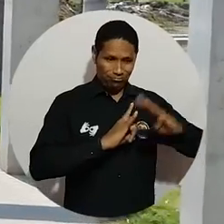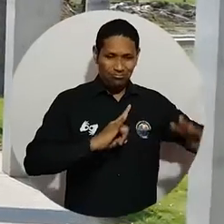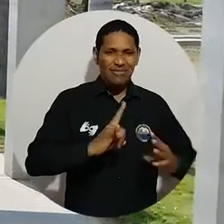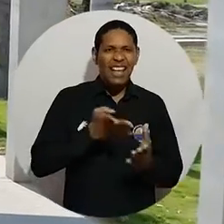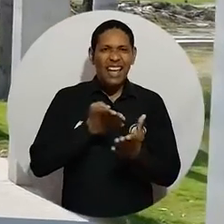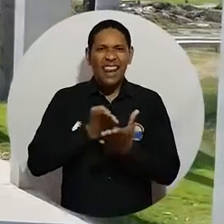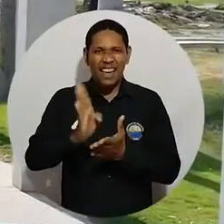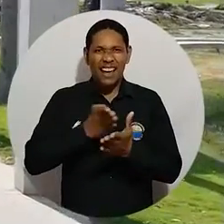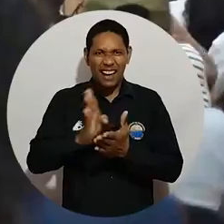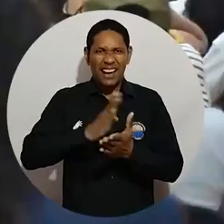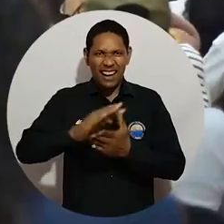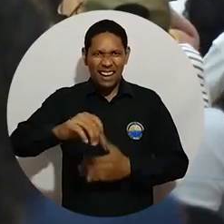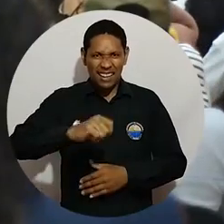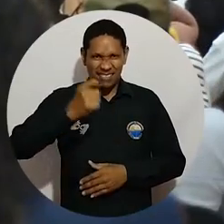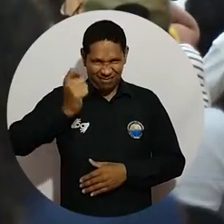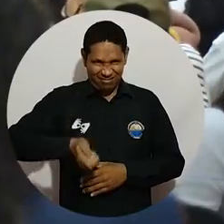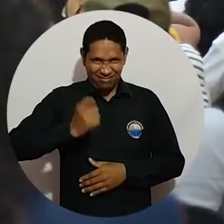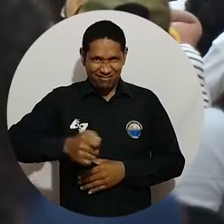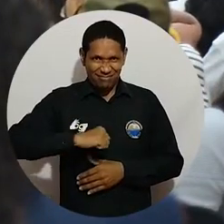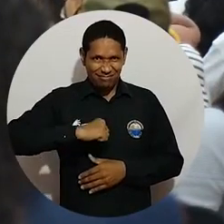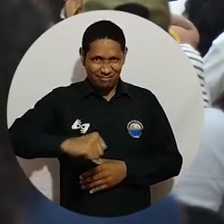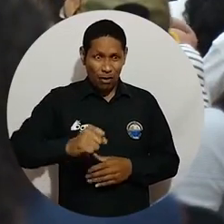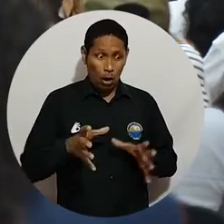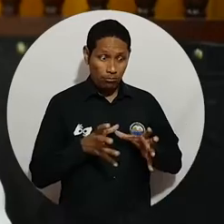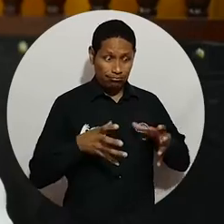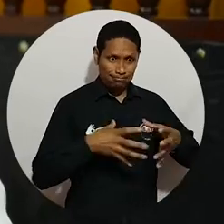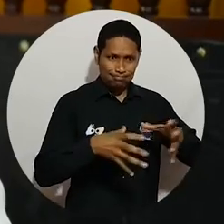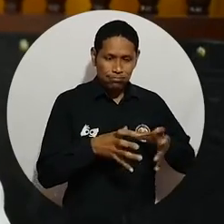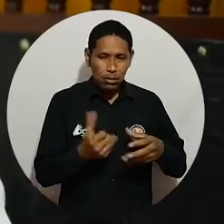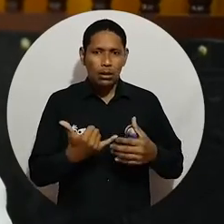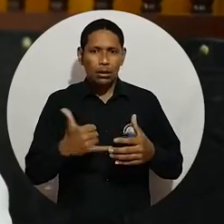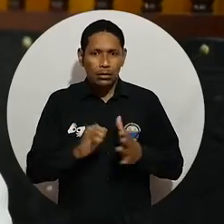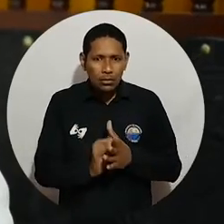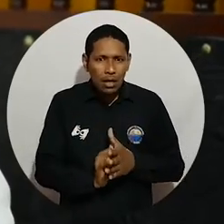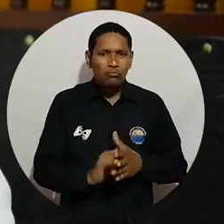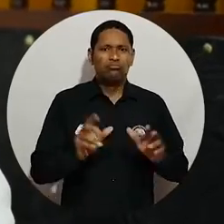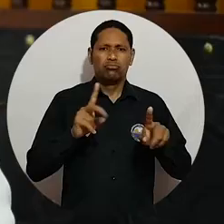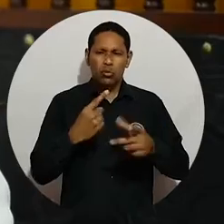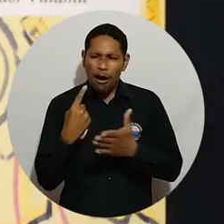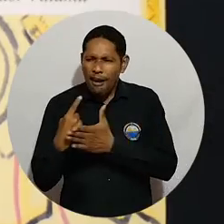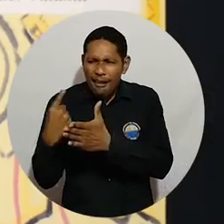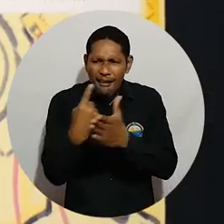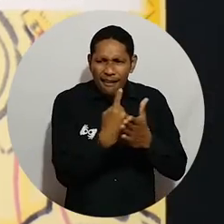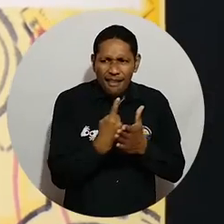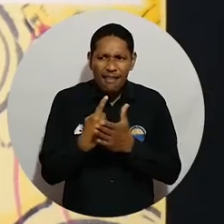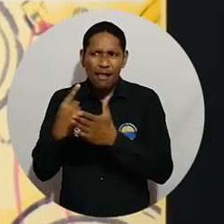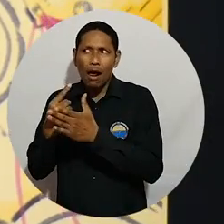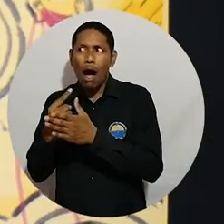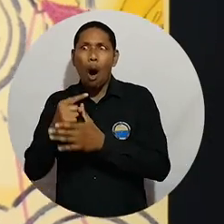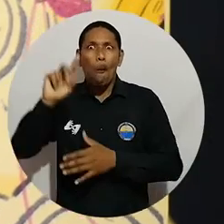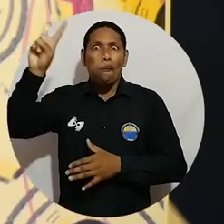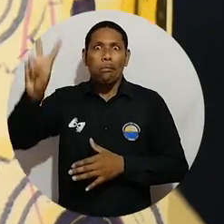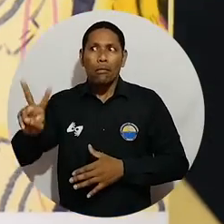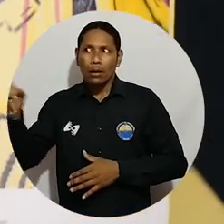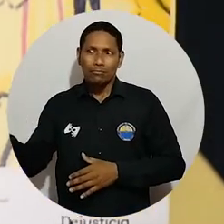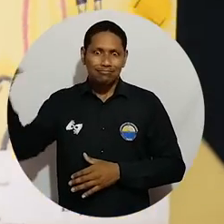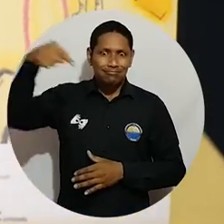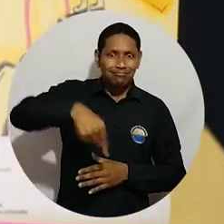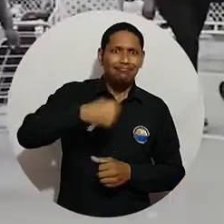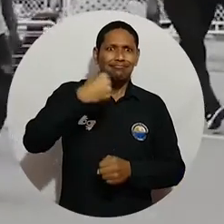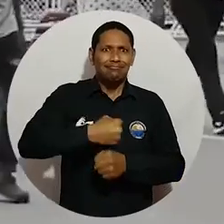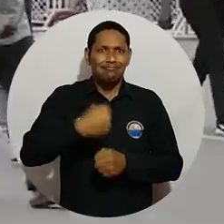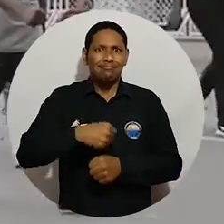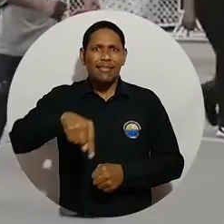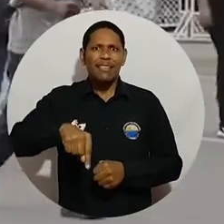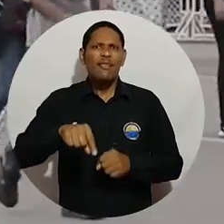La Universidad del Magdalena, a través del Programa de Derecho y su Consultorio Jurídico y Centro de Conciliación, realizó el conversatorio Ser Migrante y